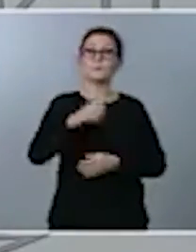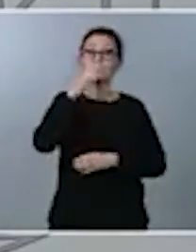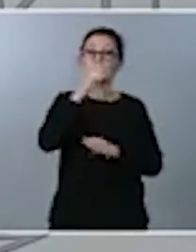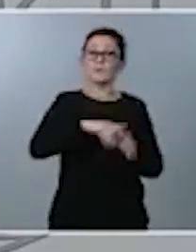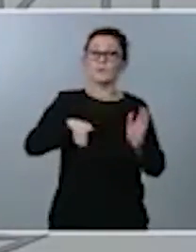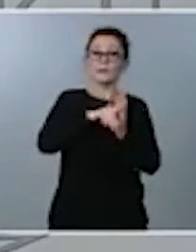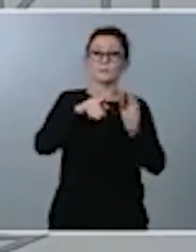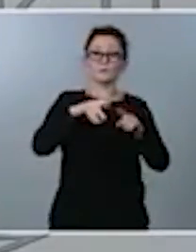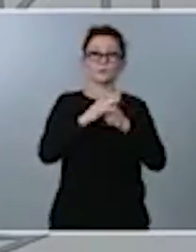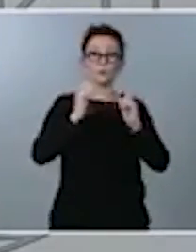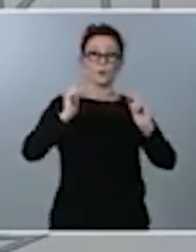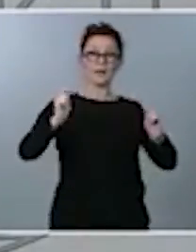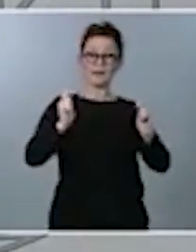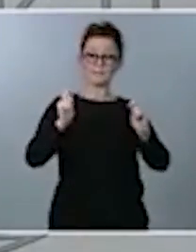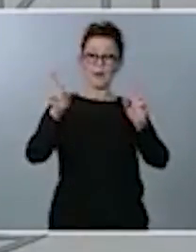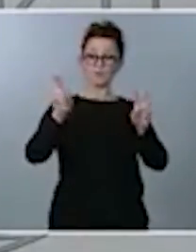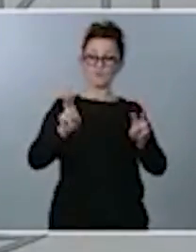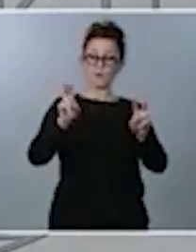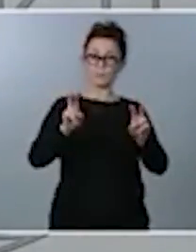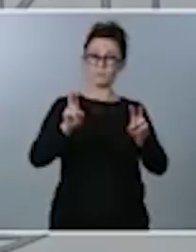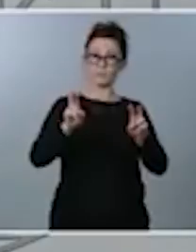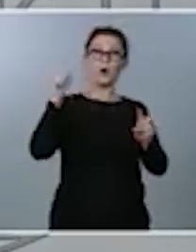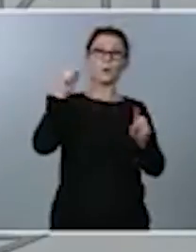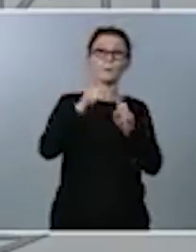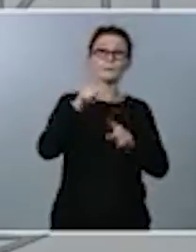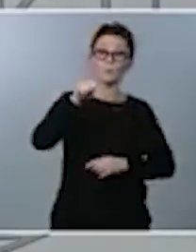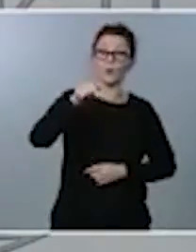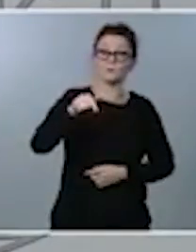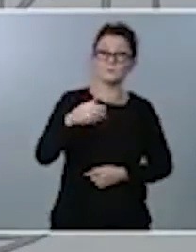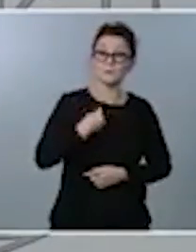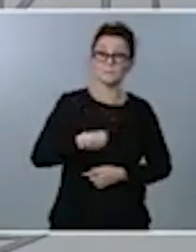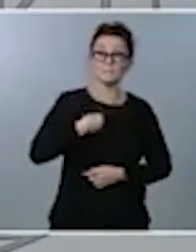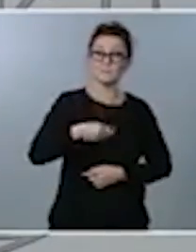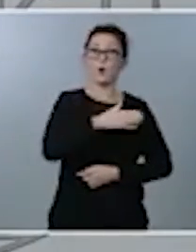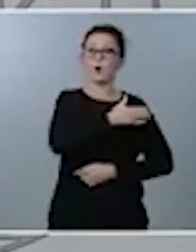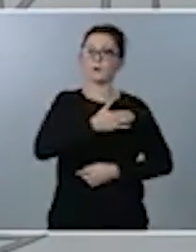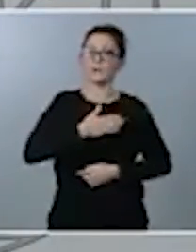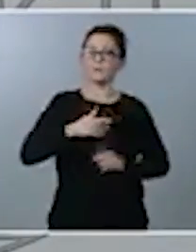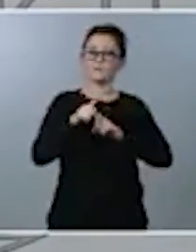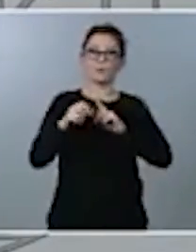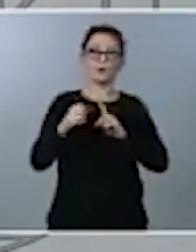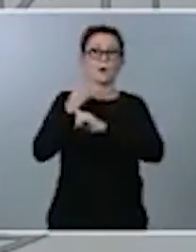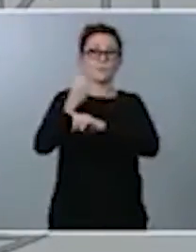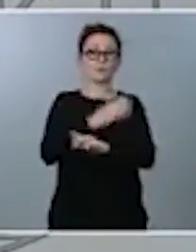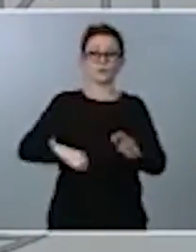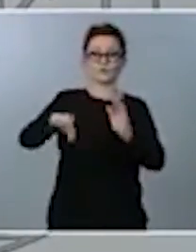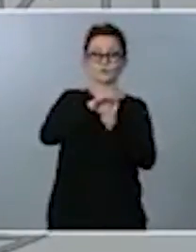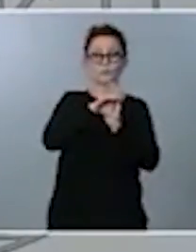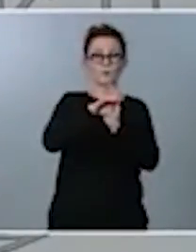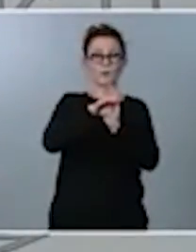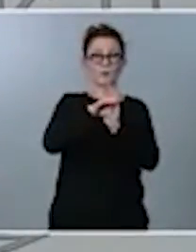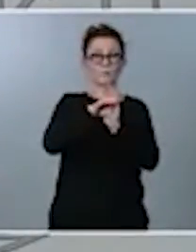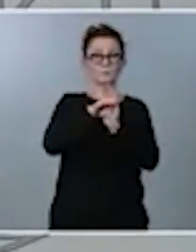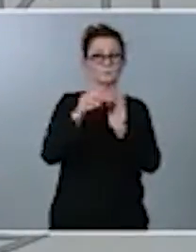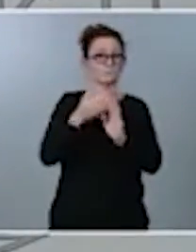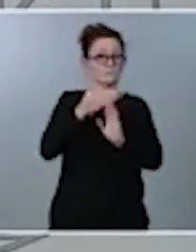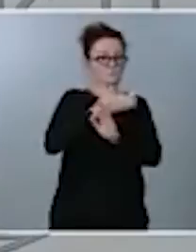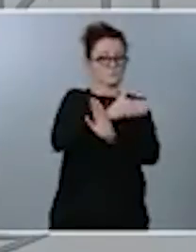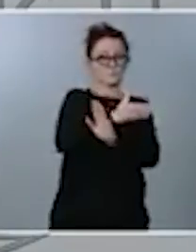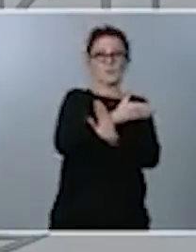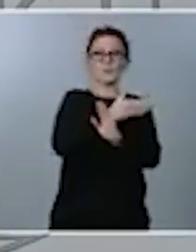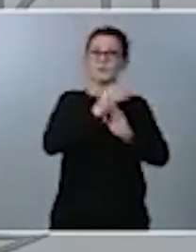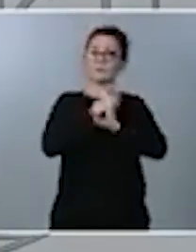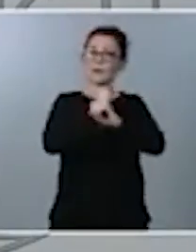busca justamente esto, dar instrumentos, amparo constitucional a las actuaciones que vienen desarrollando y que todavía tienen por